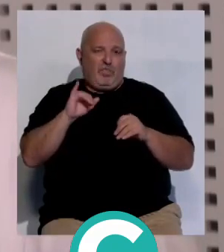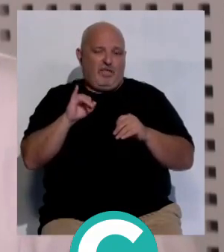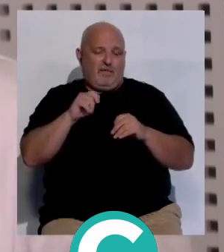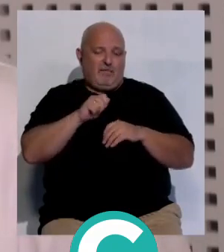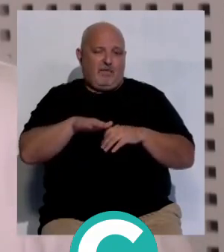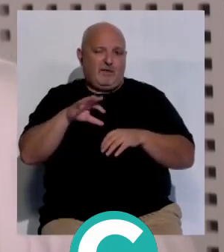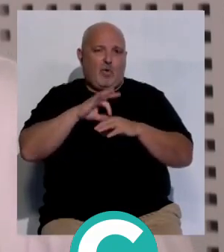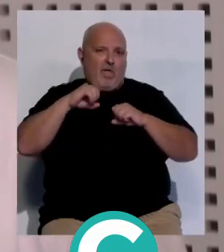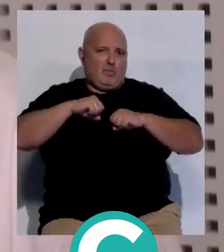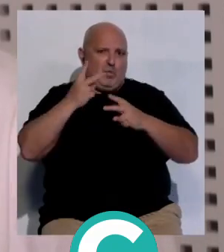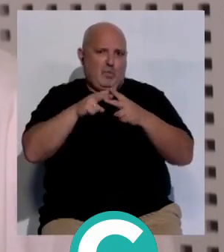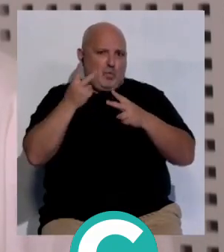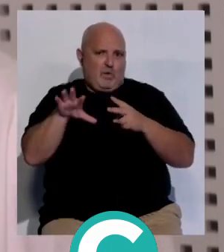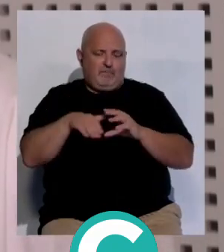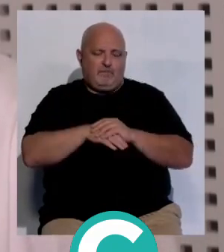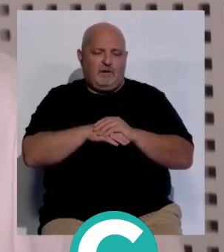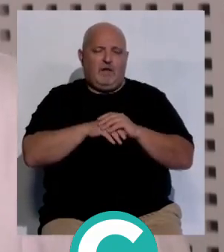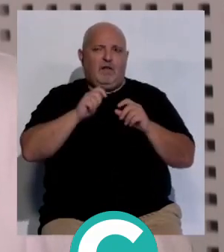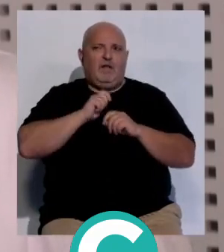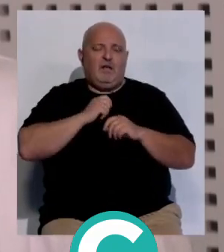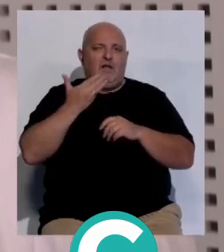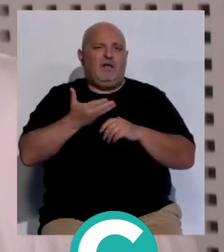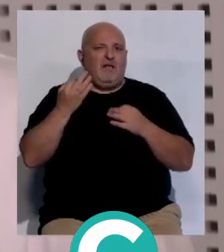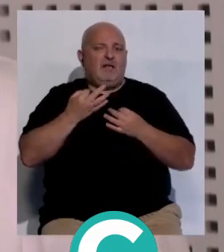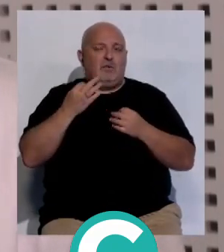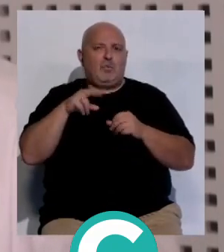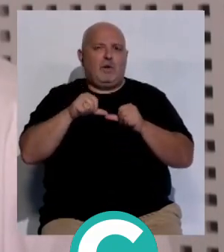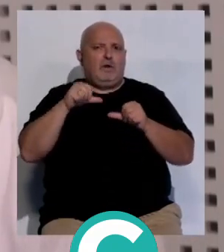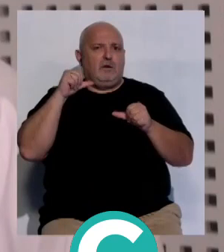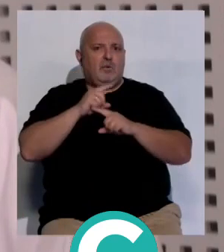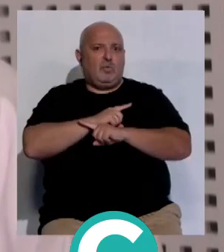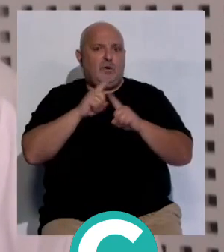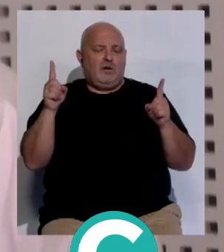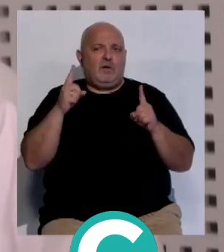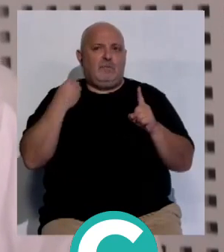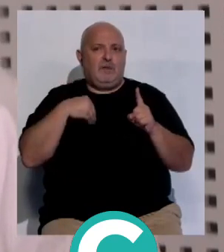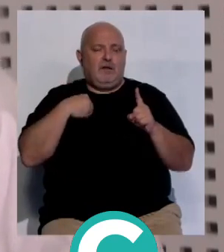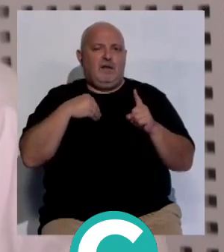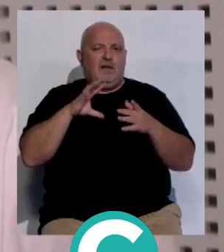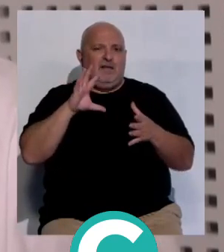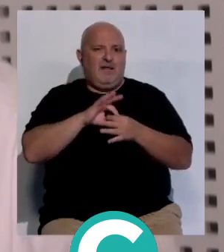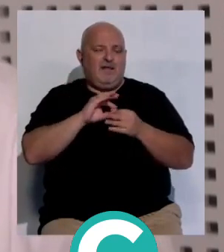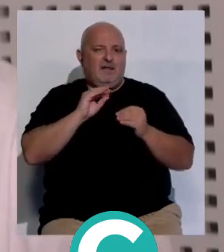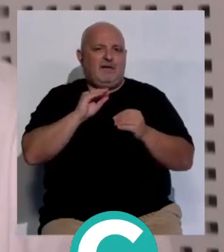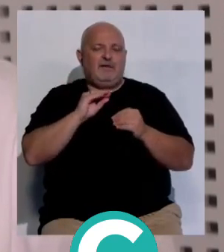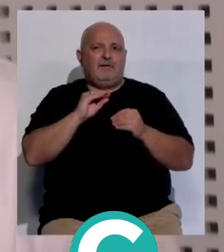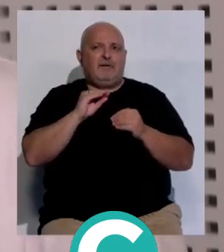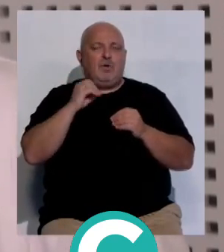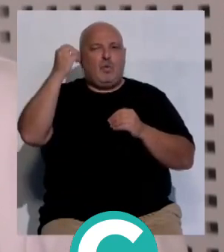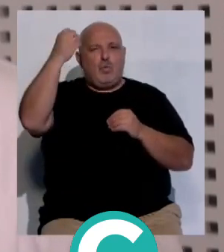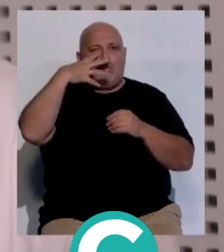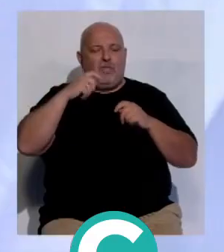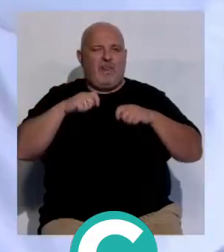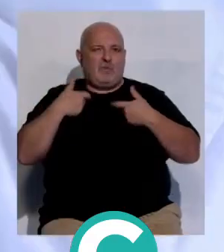pediátricas o de adultos y además garantiza algo fundamental que nunca hemos tenido en este hospital la unidad de cuidados intensivos pediátricos que es luz